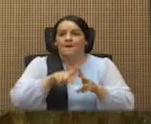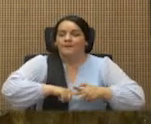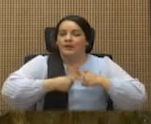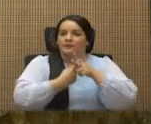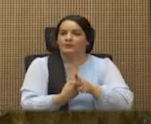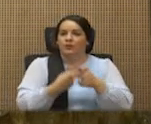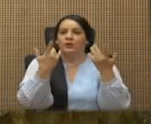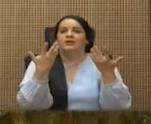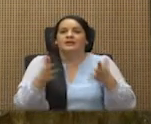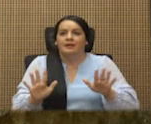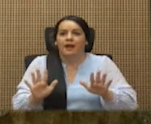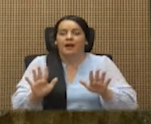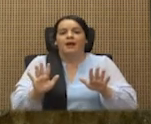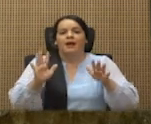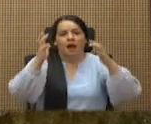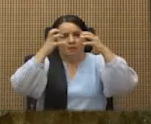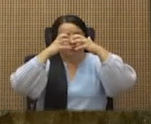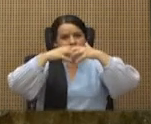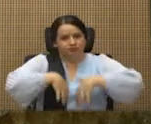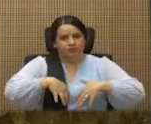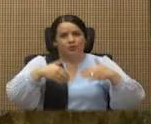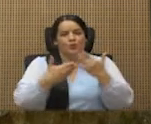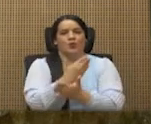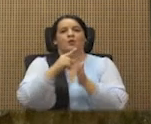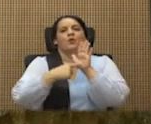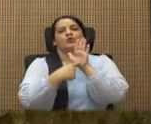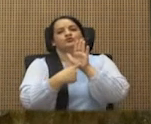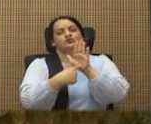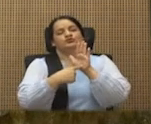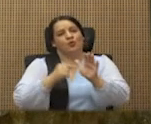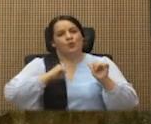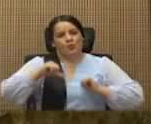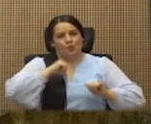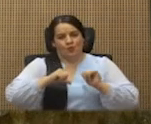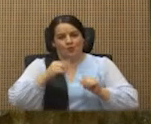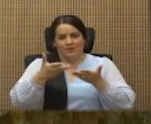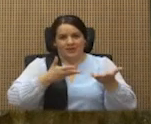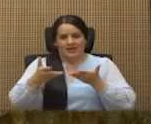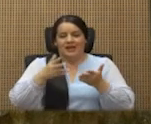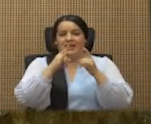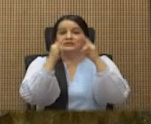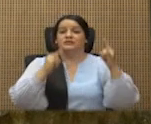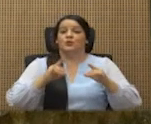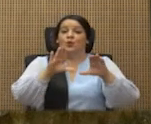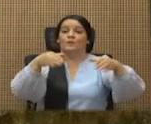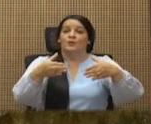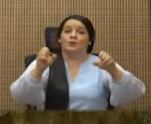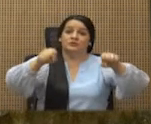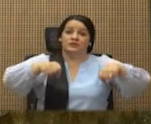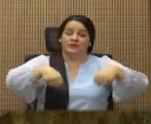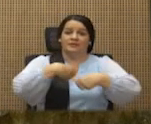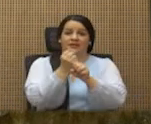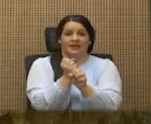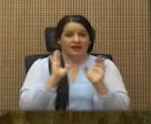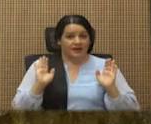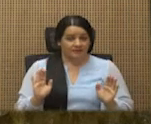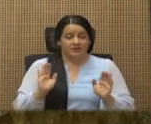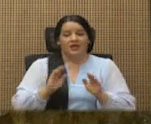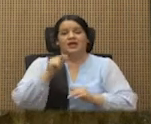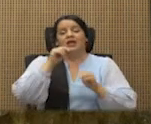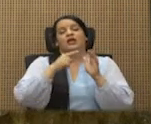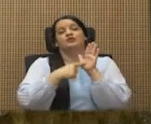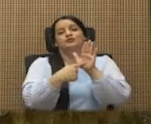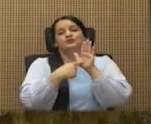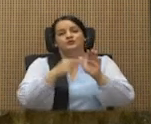a desmontar el nuevo show mediático, la nueva circo comisión que posiblemente lo harán, el show politiquero. El